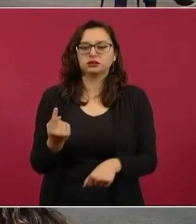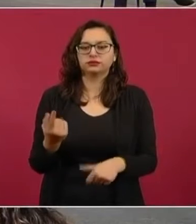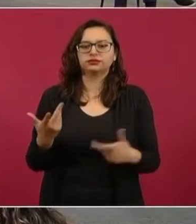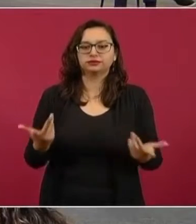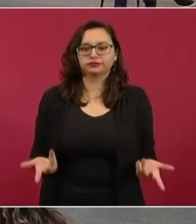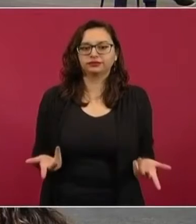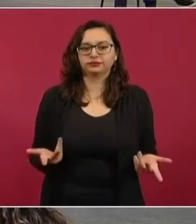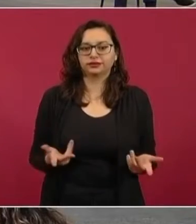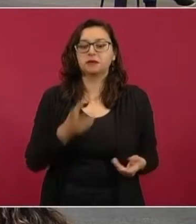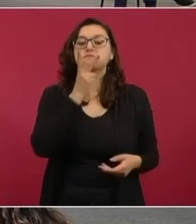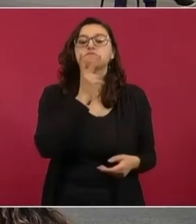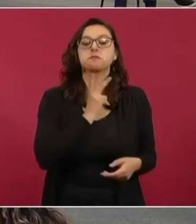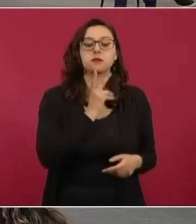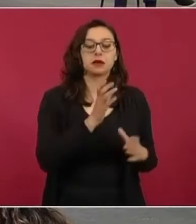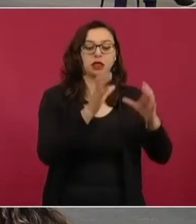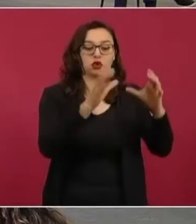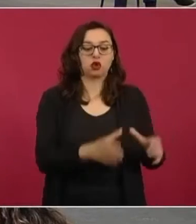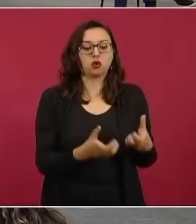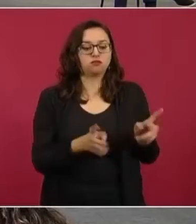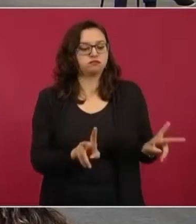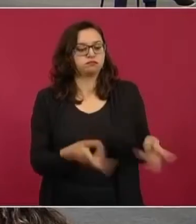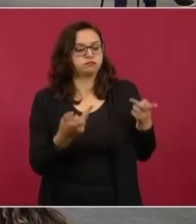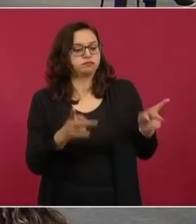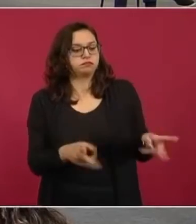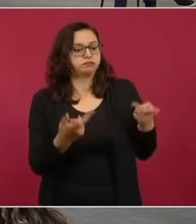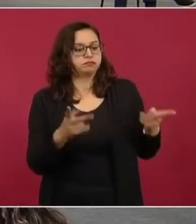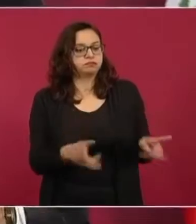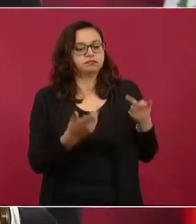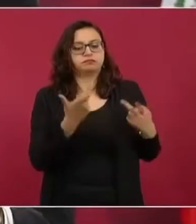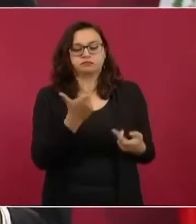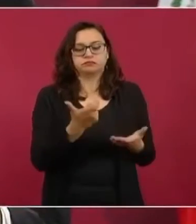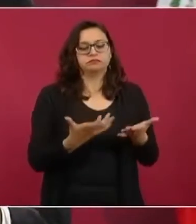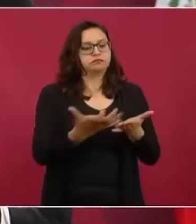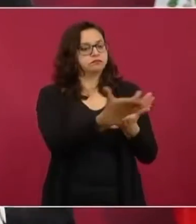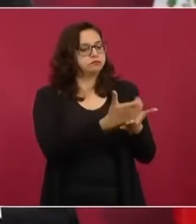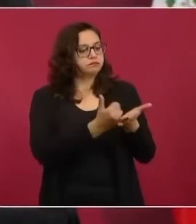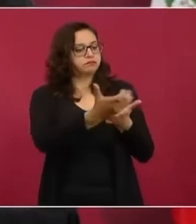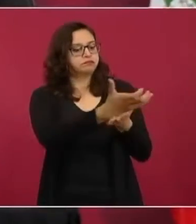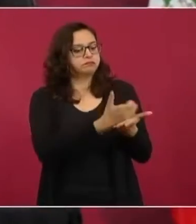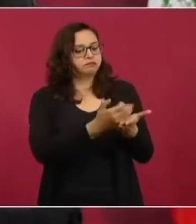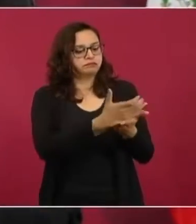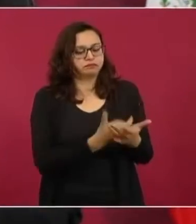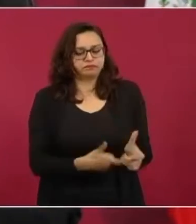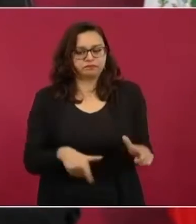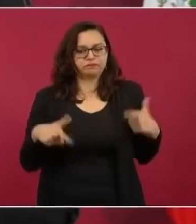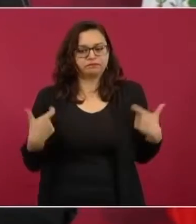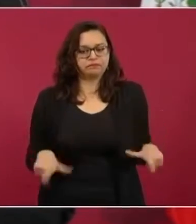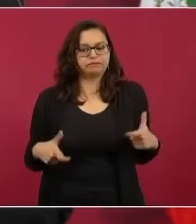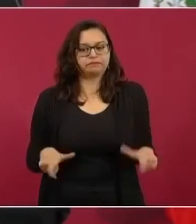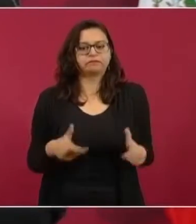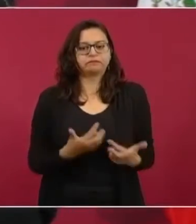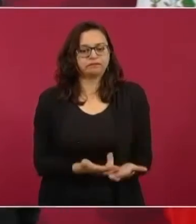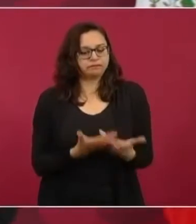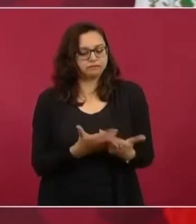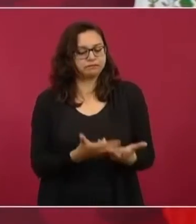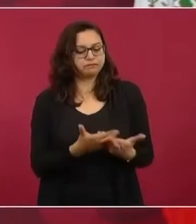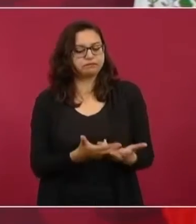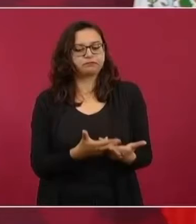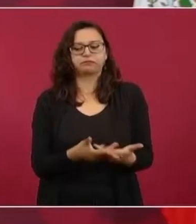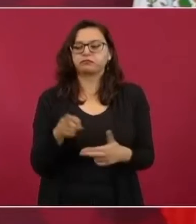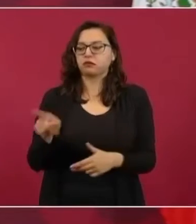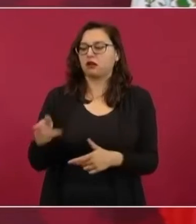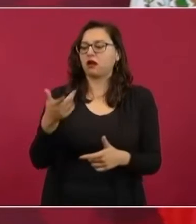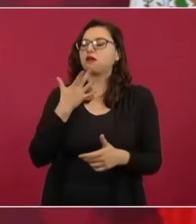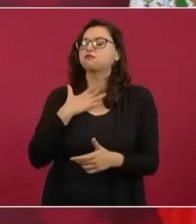las utilidades que tenemos por el incremento del precio del crudo nos alcanzan para